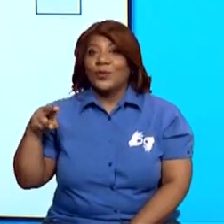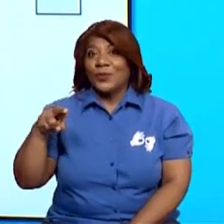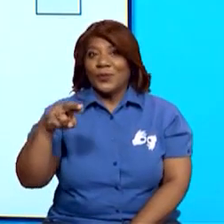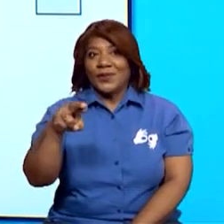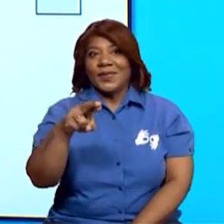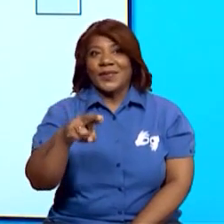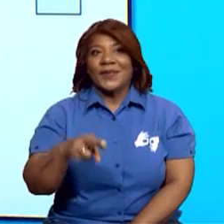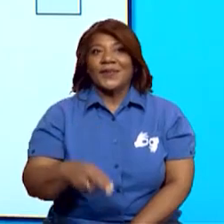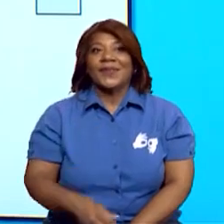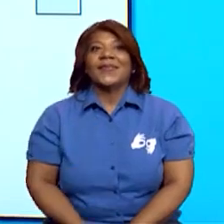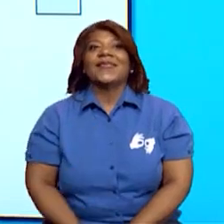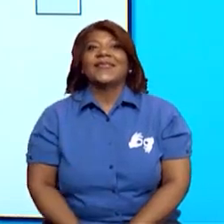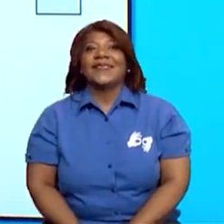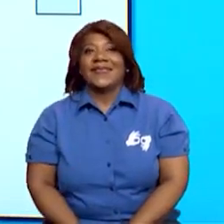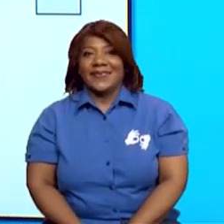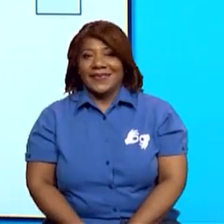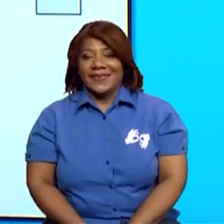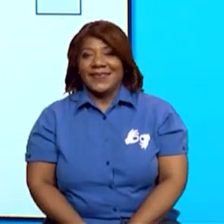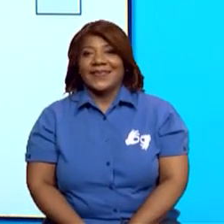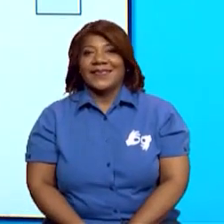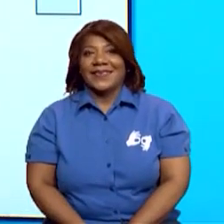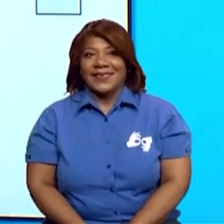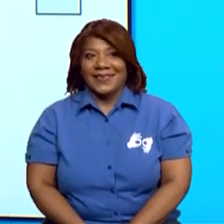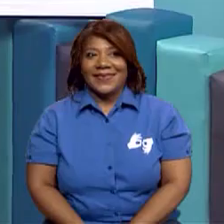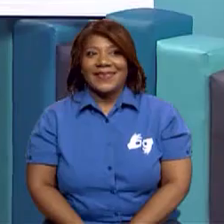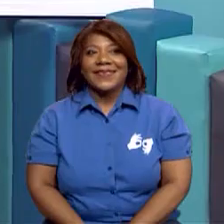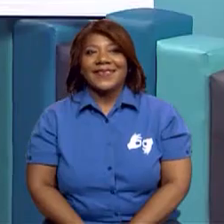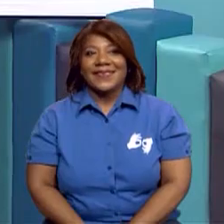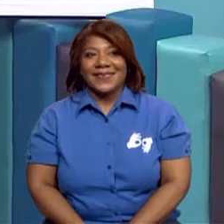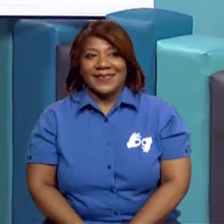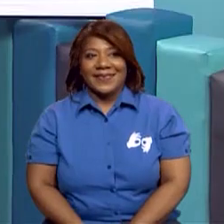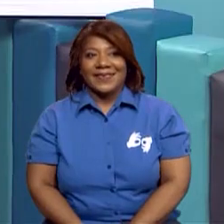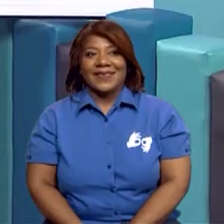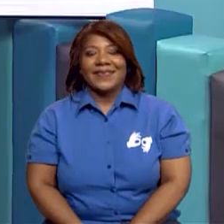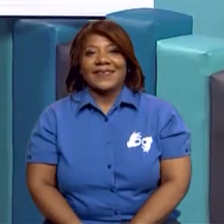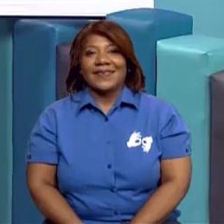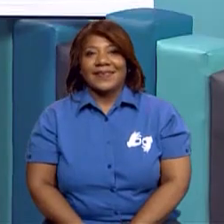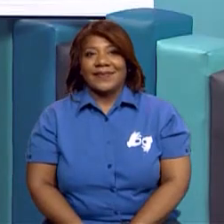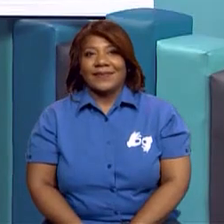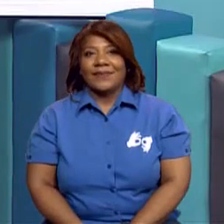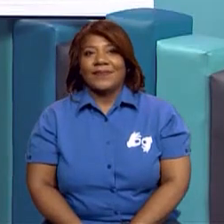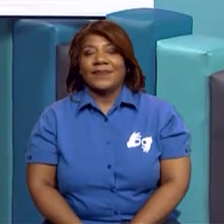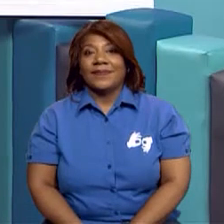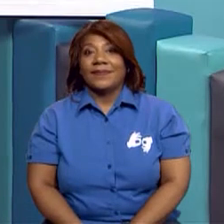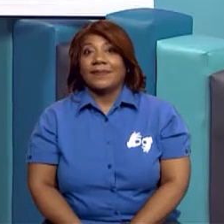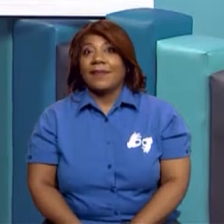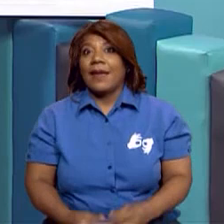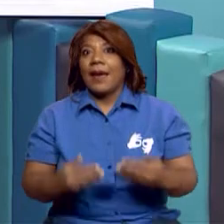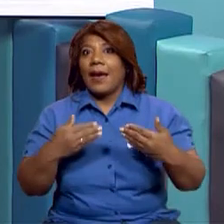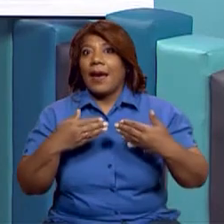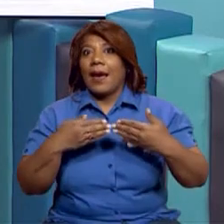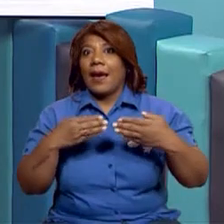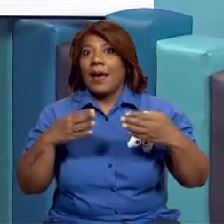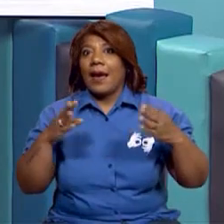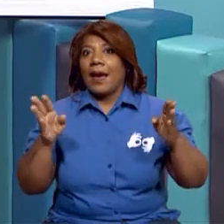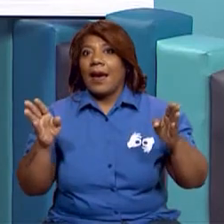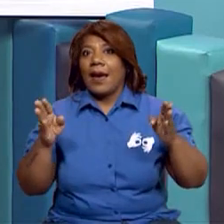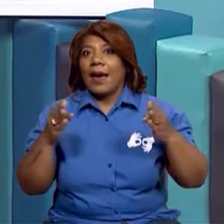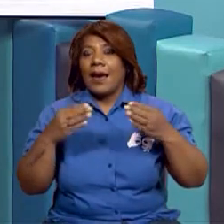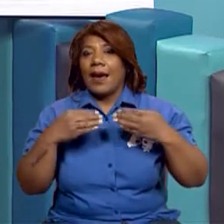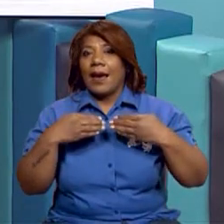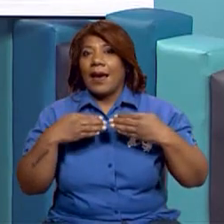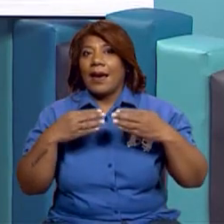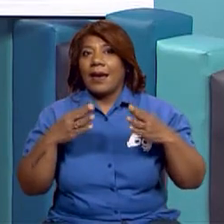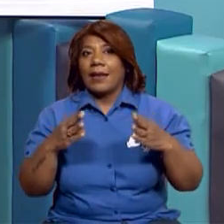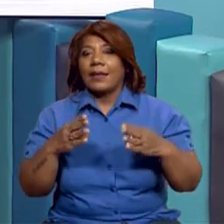Muy bien. Y le colocamos su ganchito. O también la podemos tallar. Excelente. Muy bien. De esta forma vas a